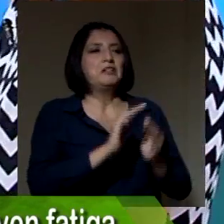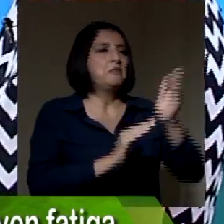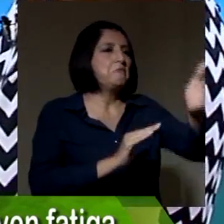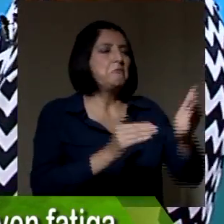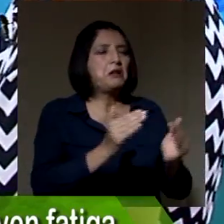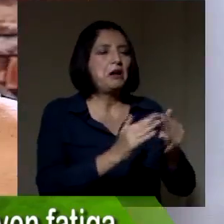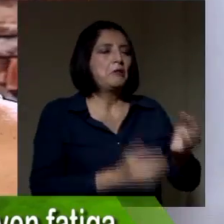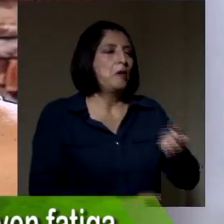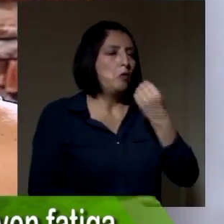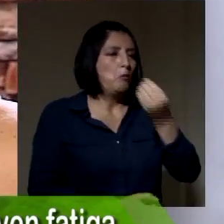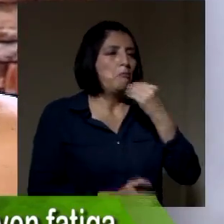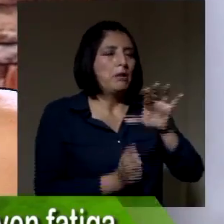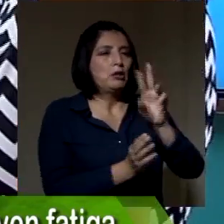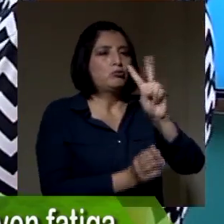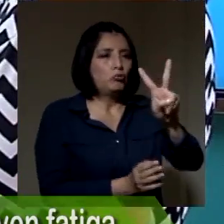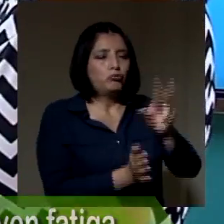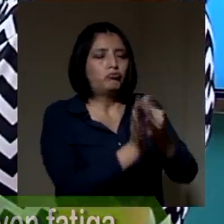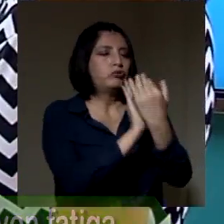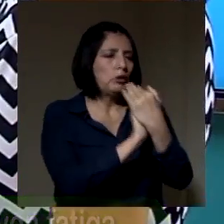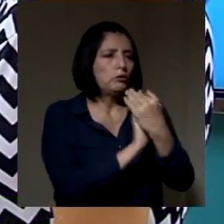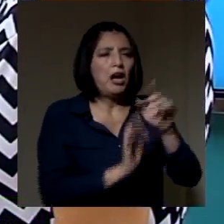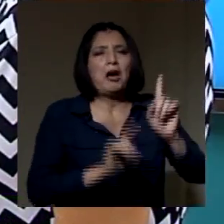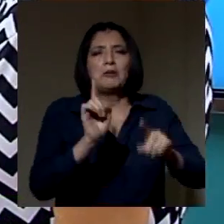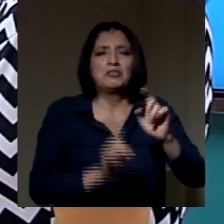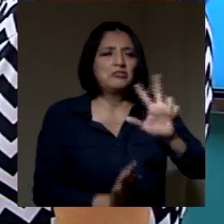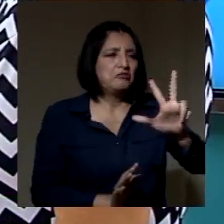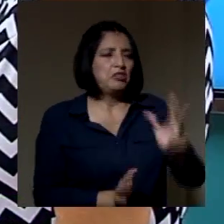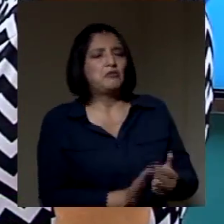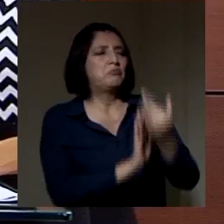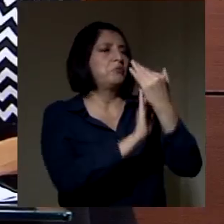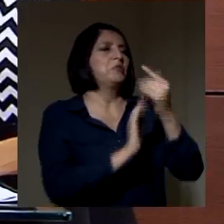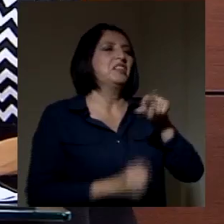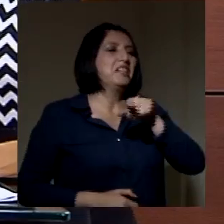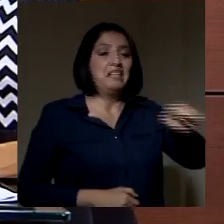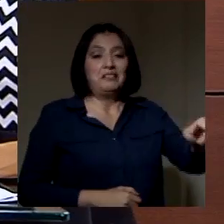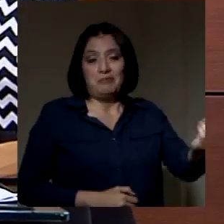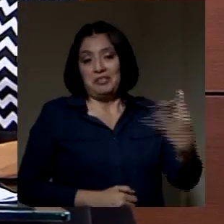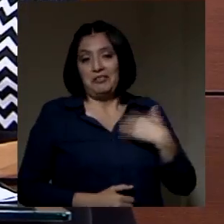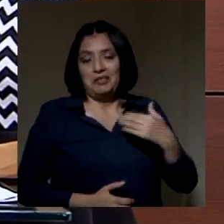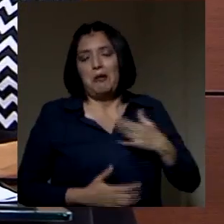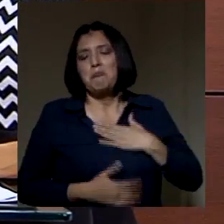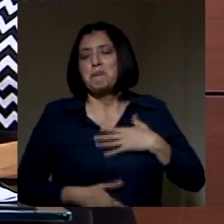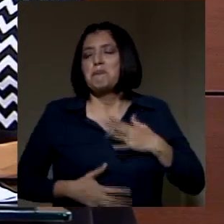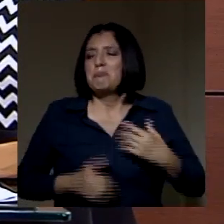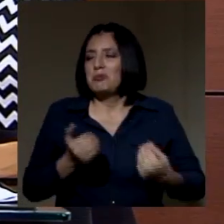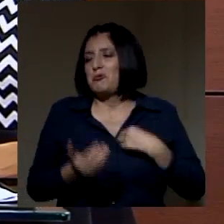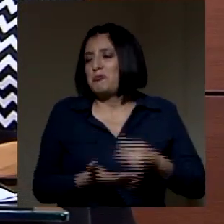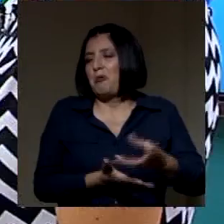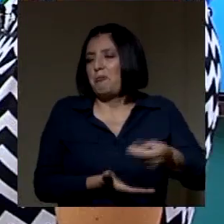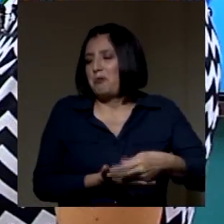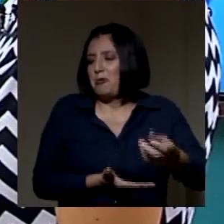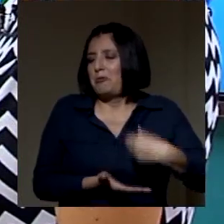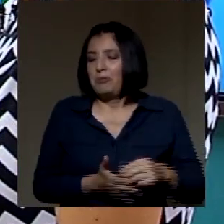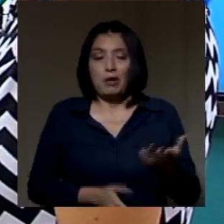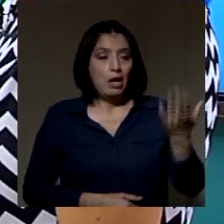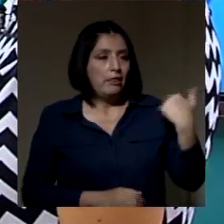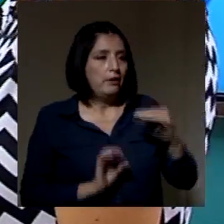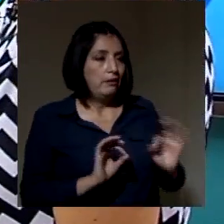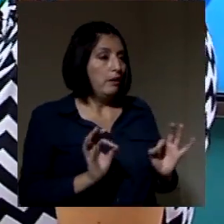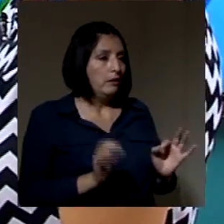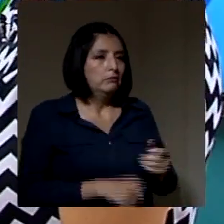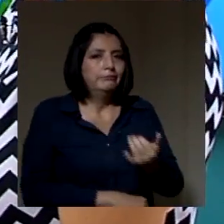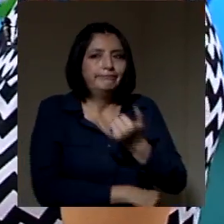sándwiches y a veces quiero tres. Él decía que estaba disfrutando de la vida porque además podía comprarse todos los sándwiches que quería, cosa que antes no podía hacerlo.